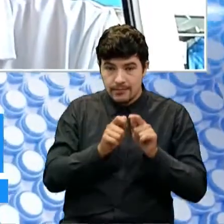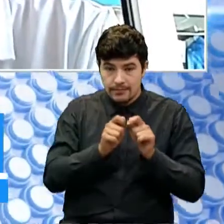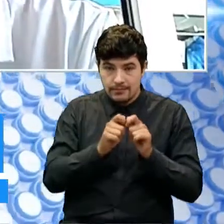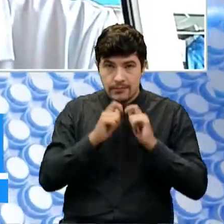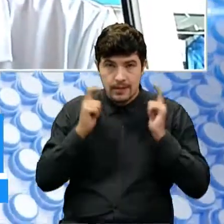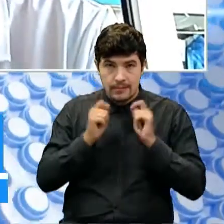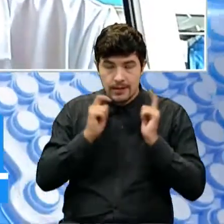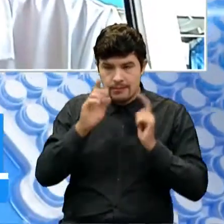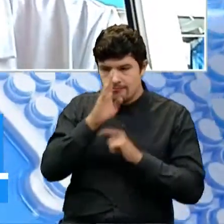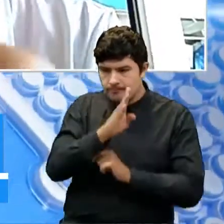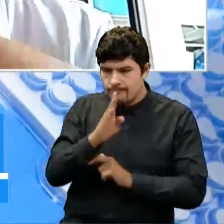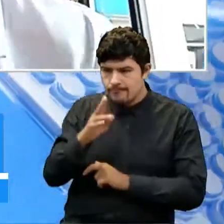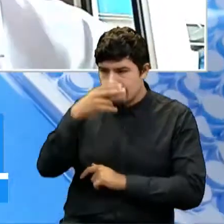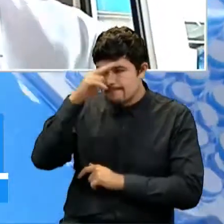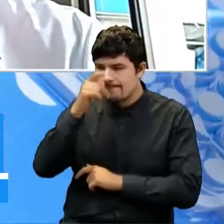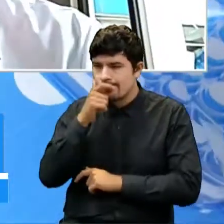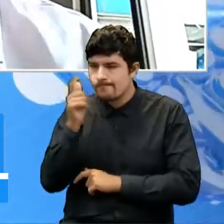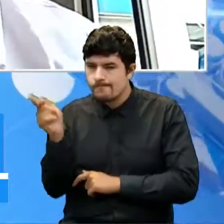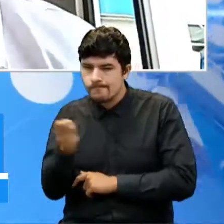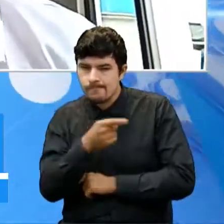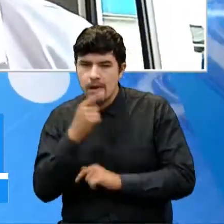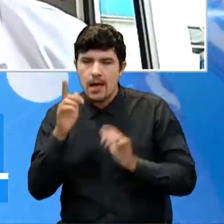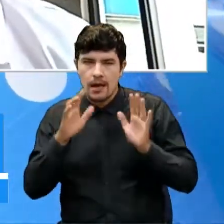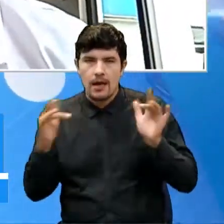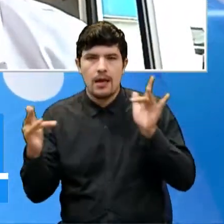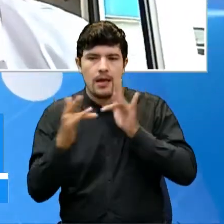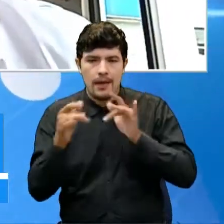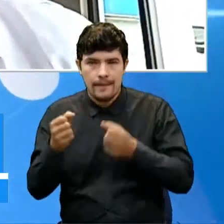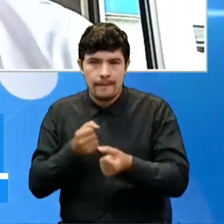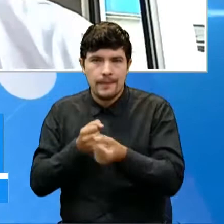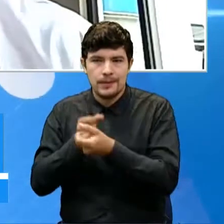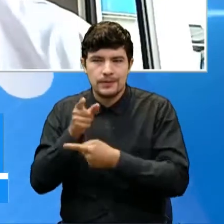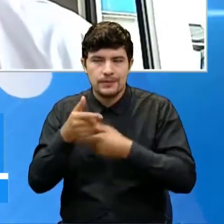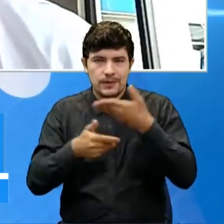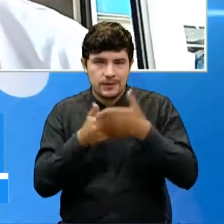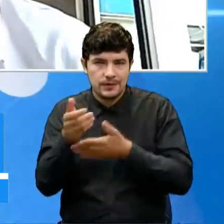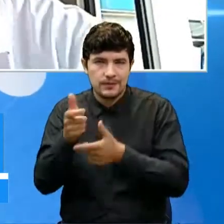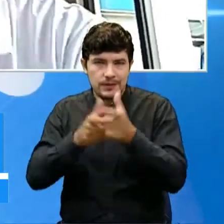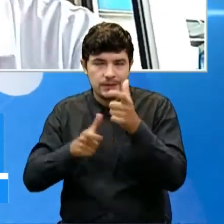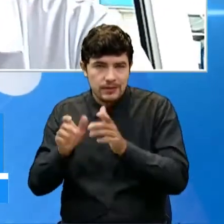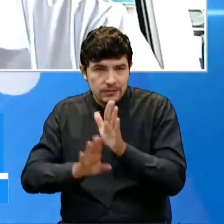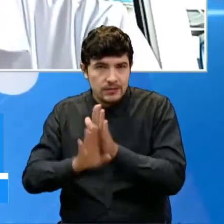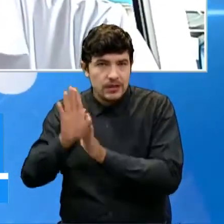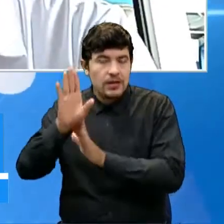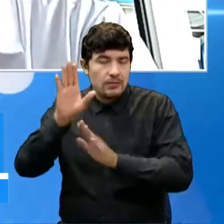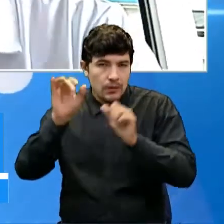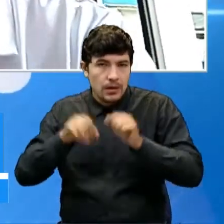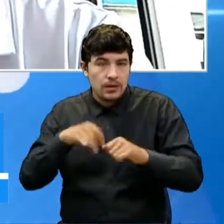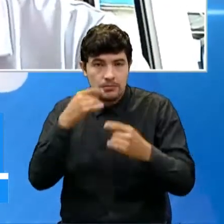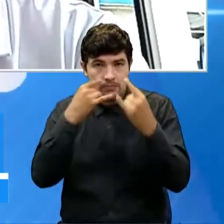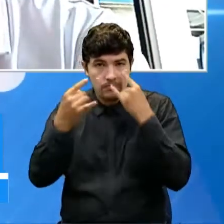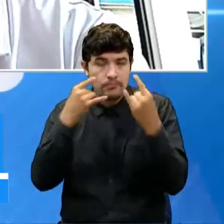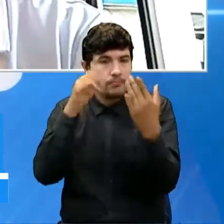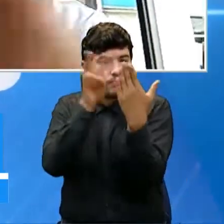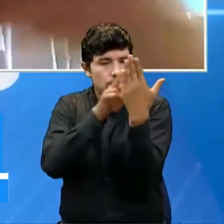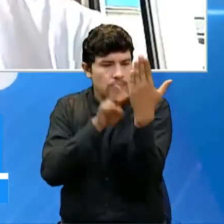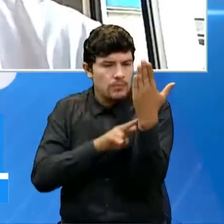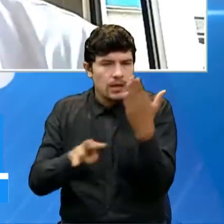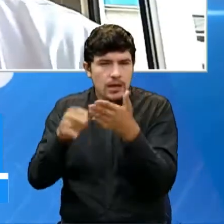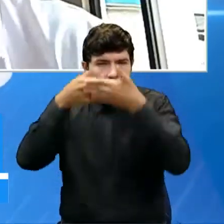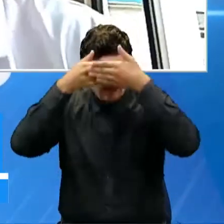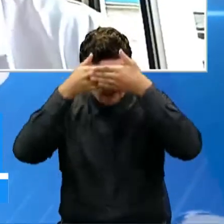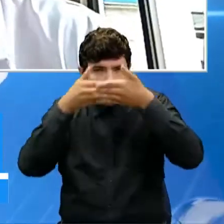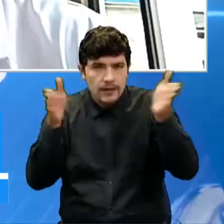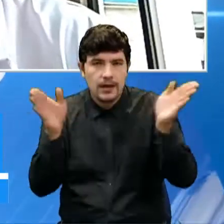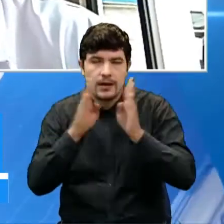la calle de las letras, en frente del Parque de los Niños y en la Biblioteca Pública Gabriel Turbay, para poder abrir